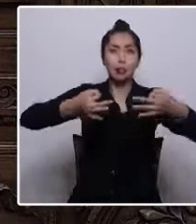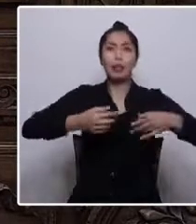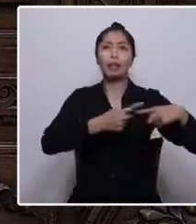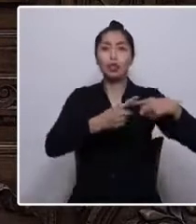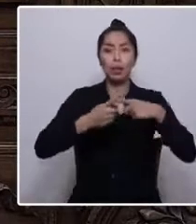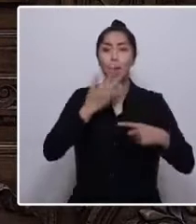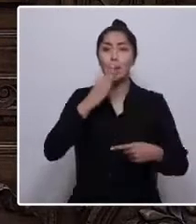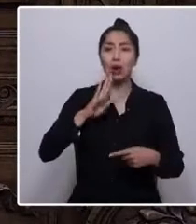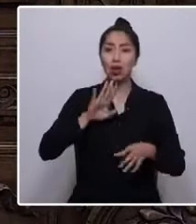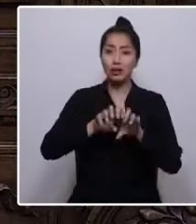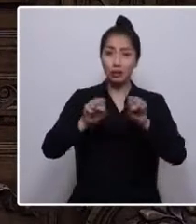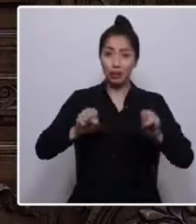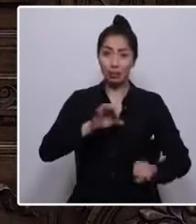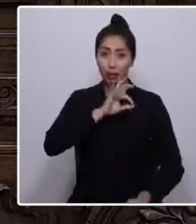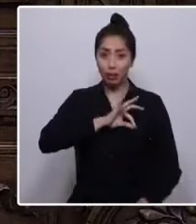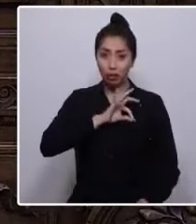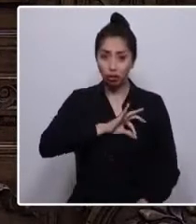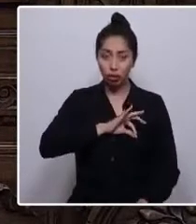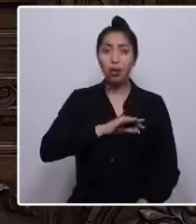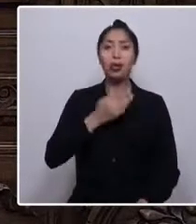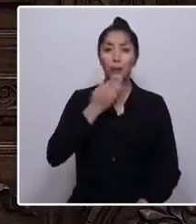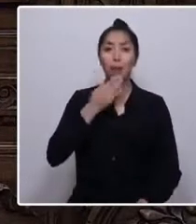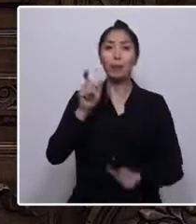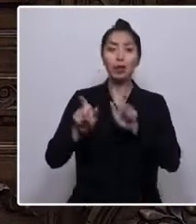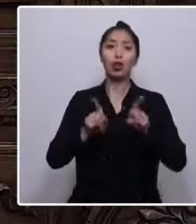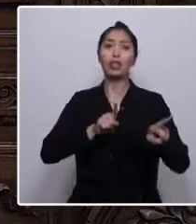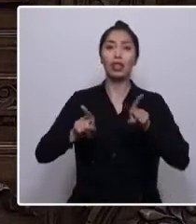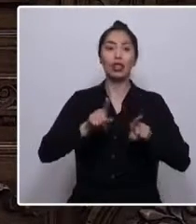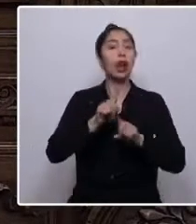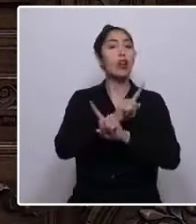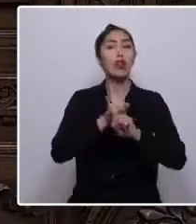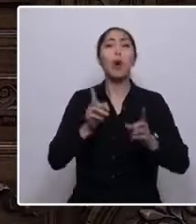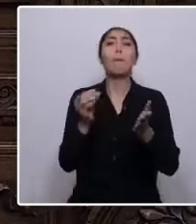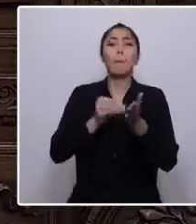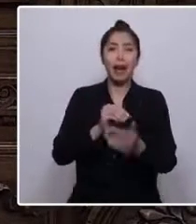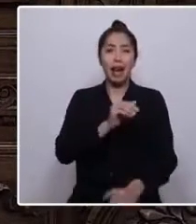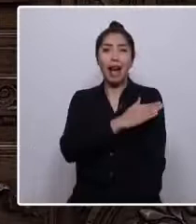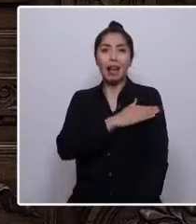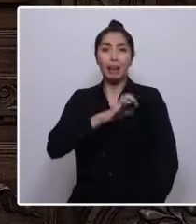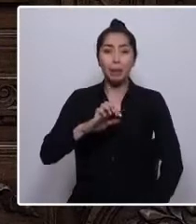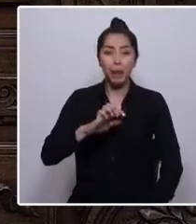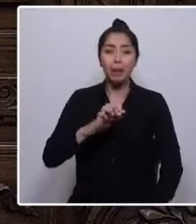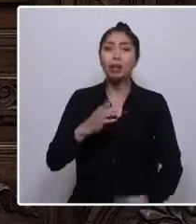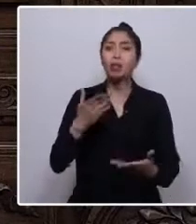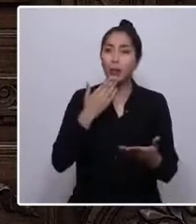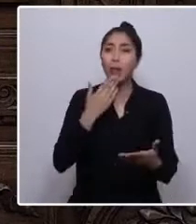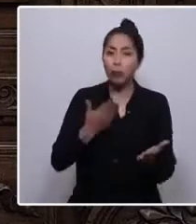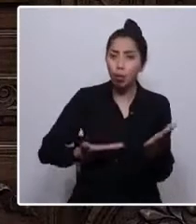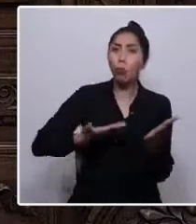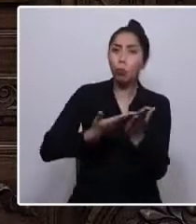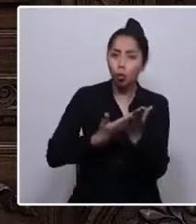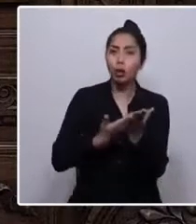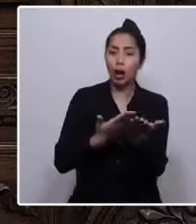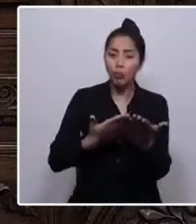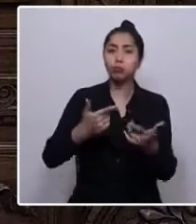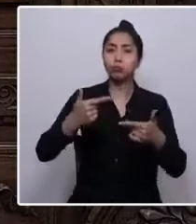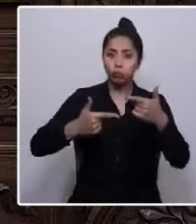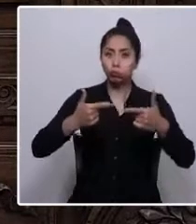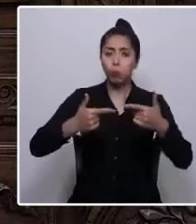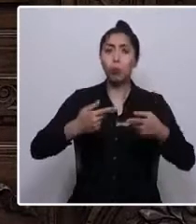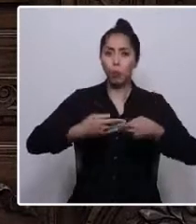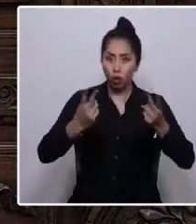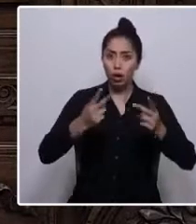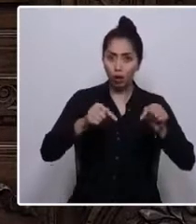conforme a la Coordinadora Nomás FP. Y que también proponen políticas públicas para lograrlo, como la Fundación Sol. Con quienes están